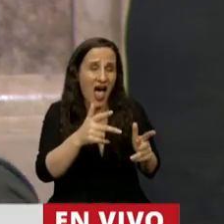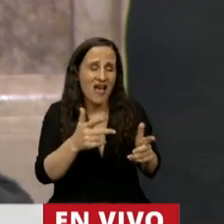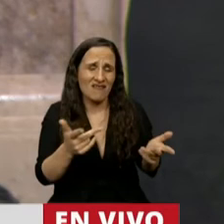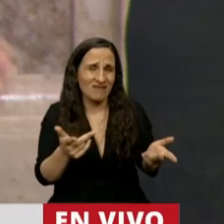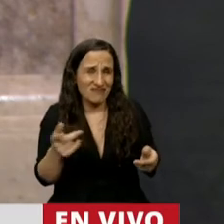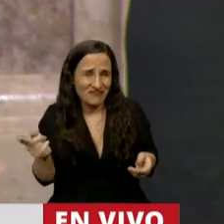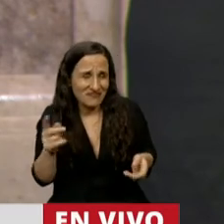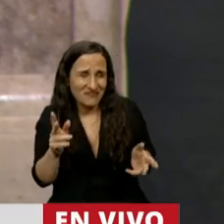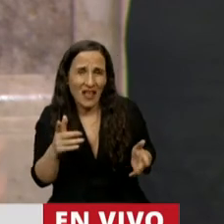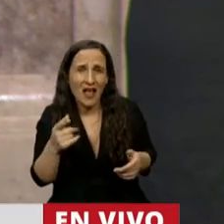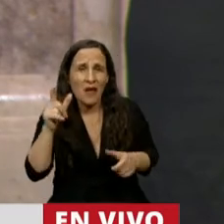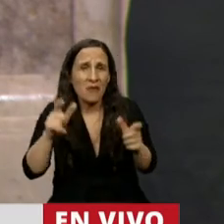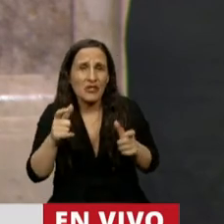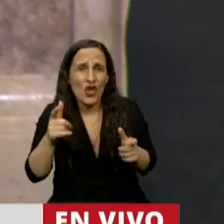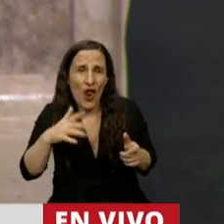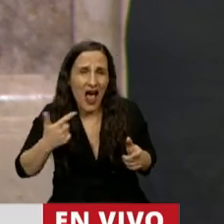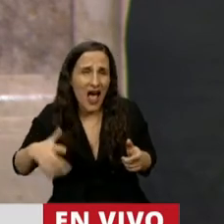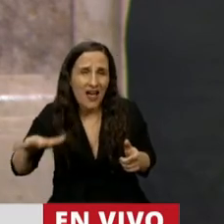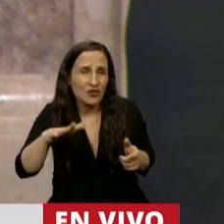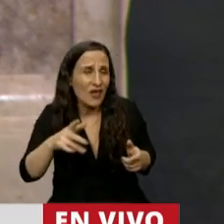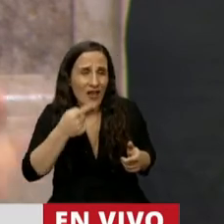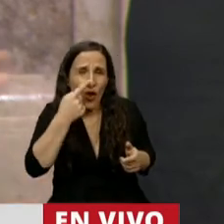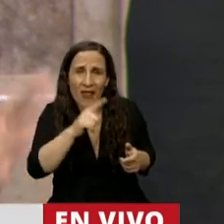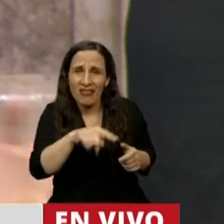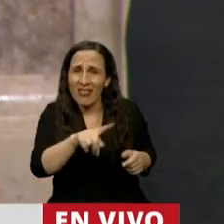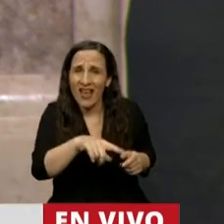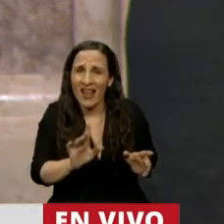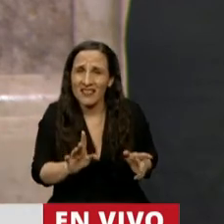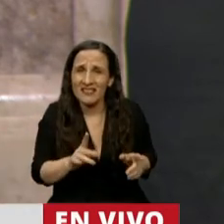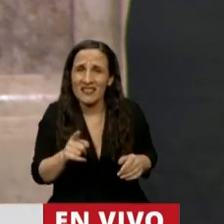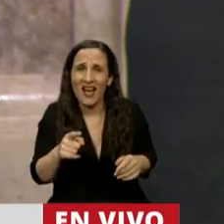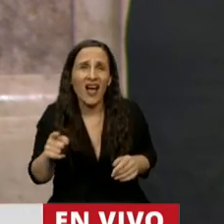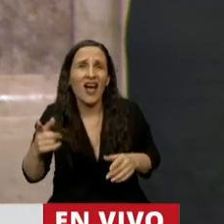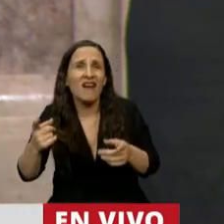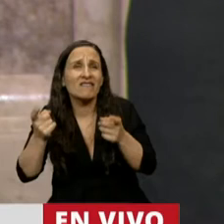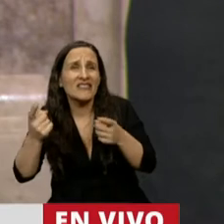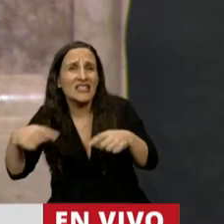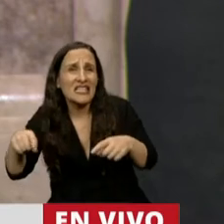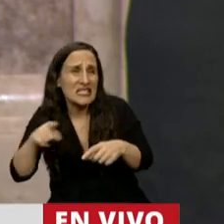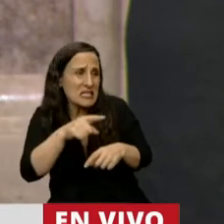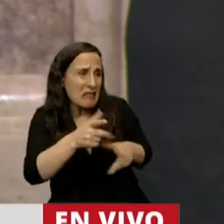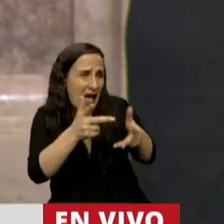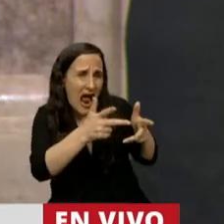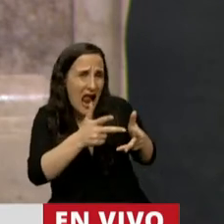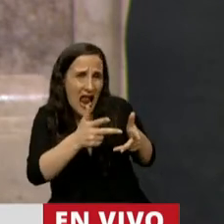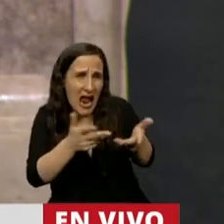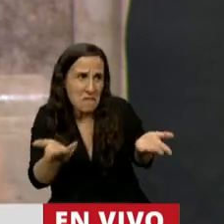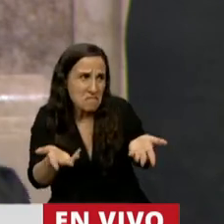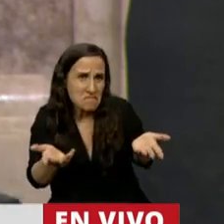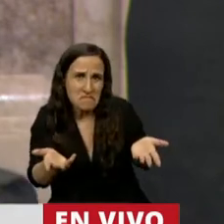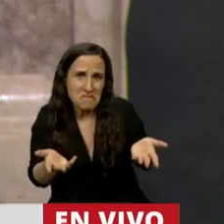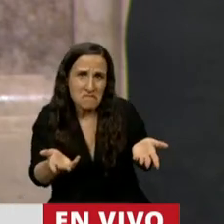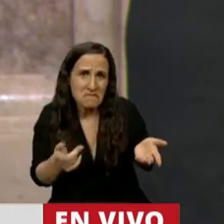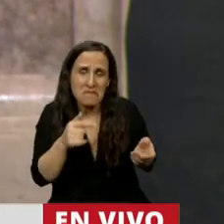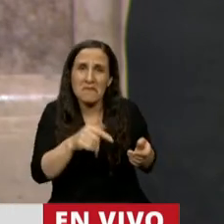que no le importan porque realmente no tiene nada que ver con las necesidades de la grande mayoría de lo que se discute acá. Es la